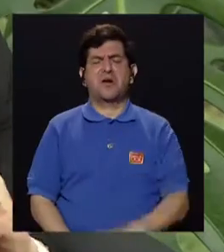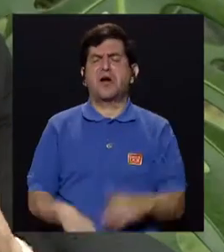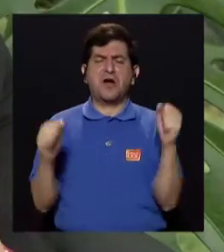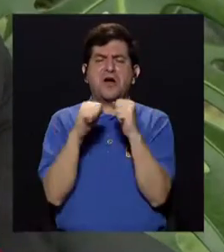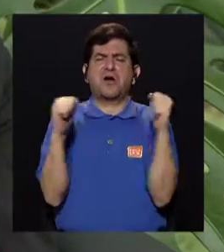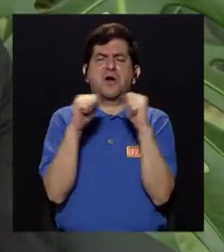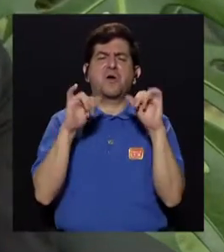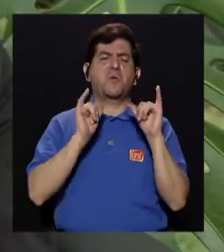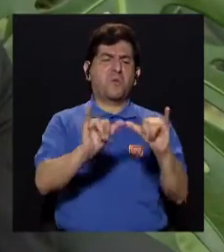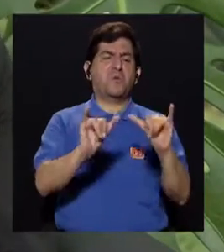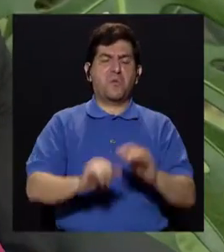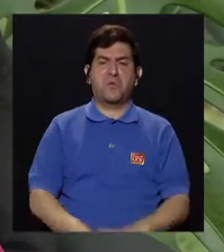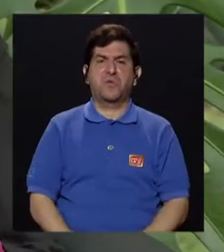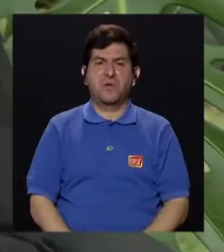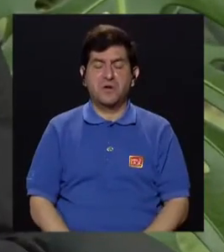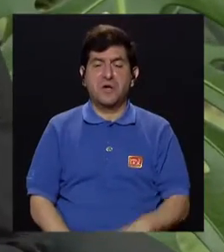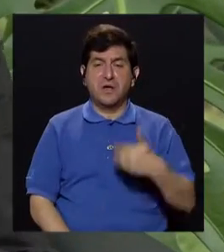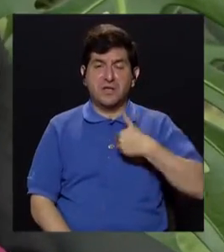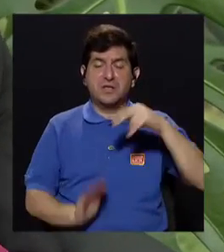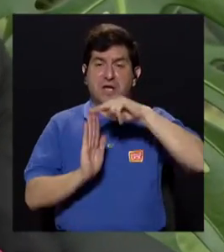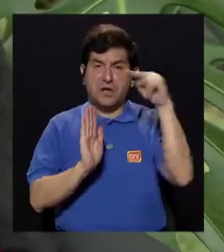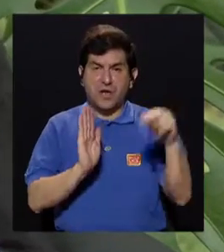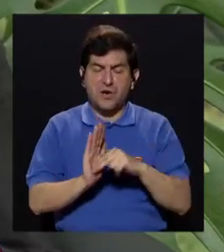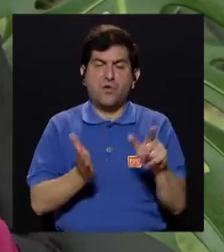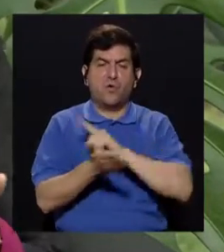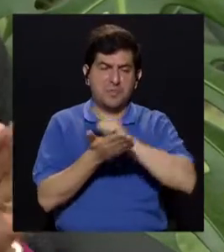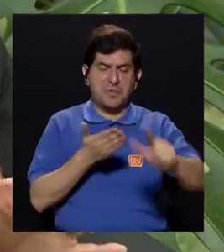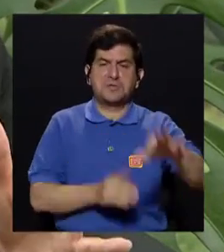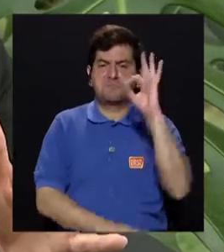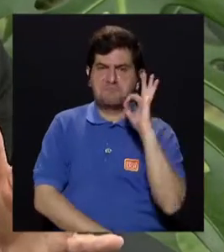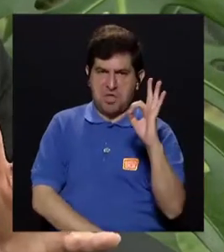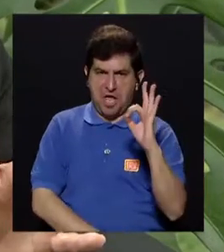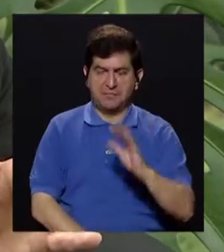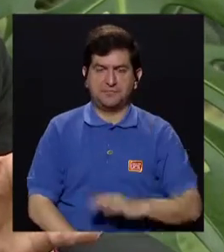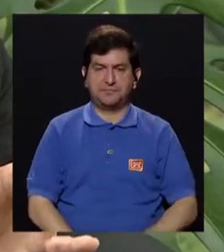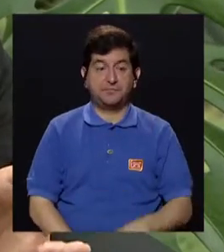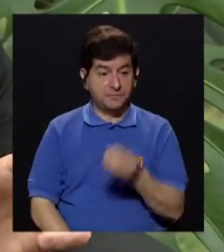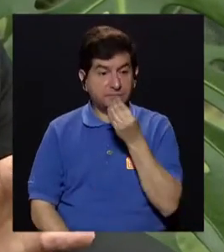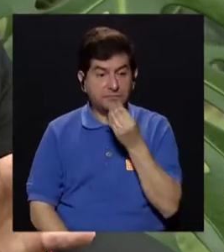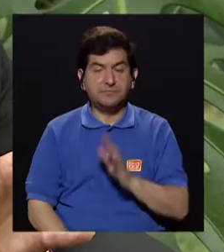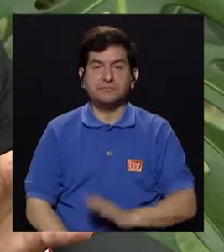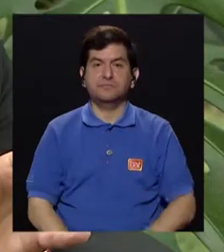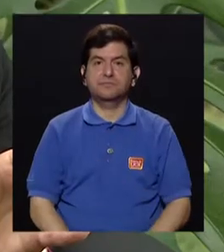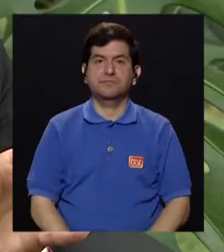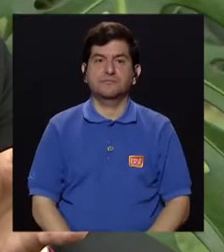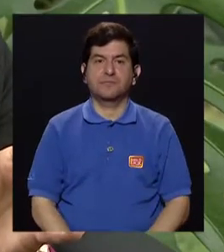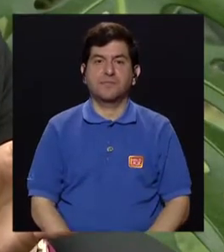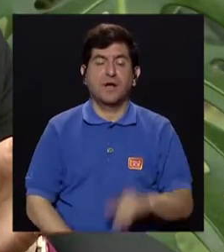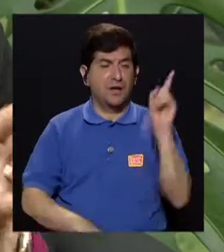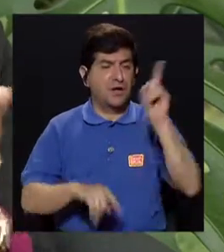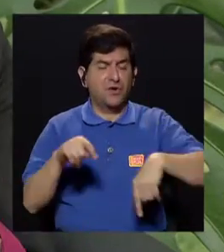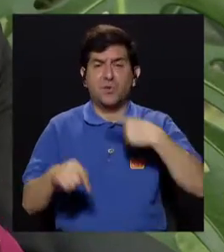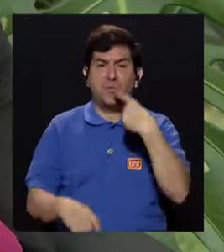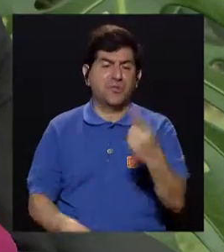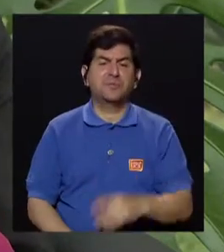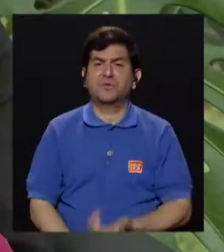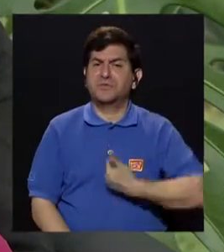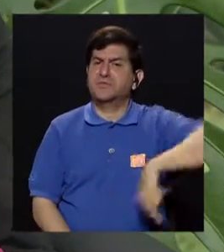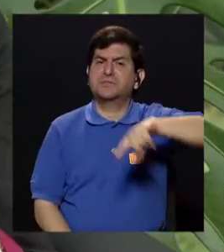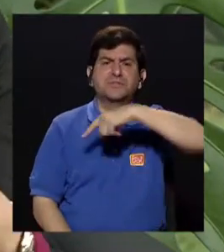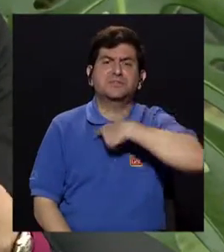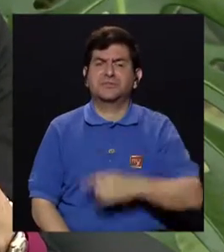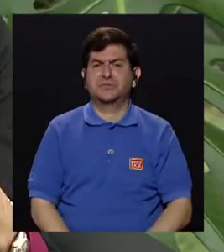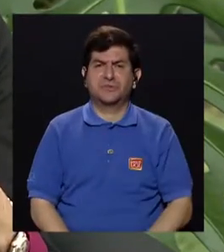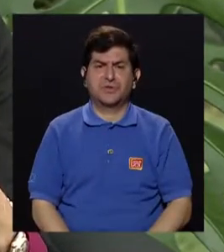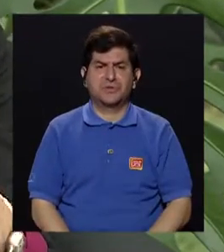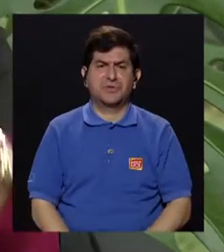lo guarda en refrigeración y todo esto. Sigue normas de higiene y maravilloso, pasa a ser un alimento. Entonces, no podemos decir que